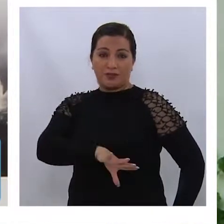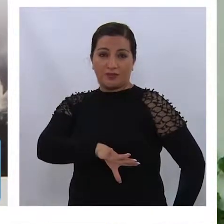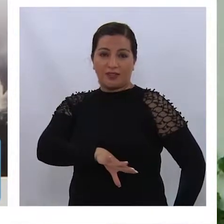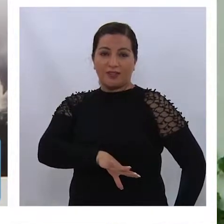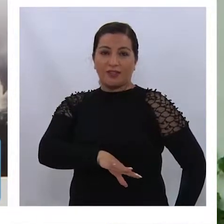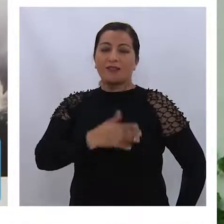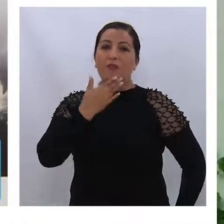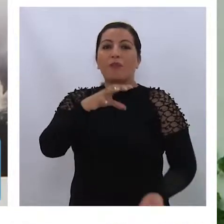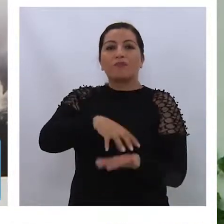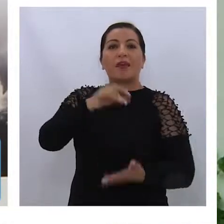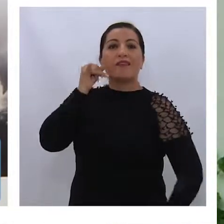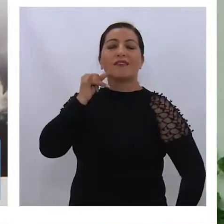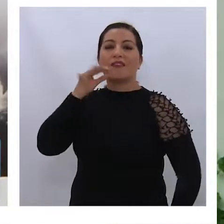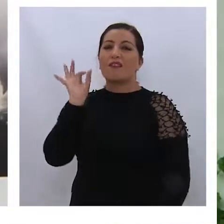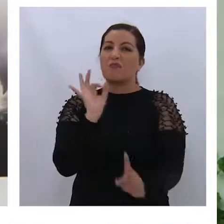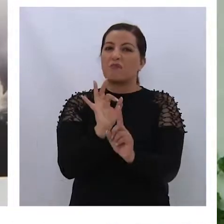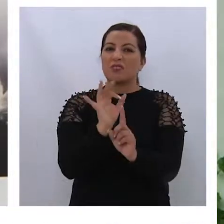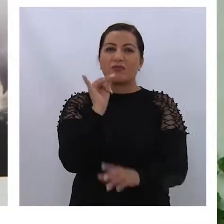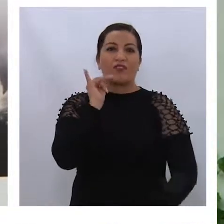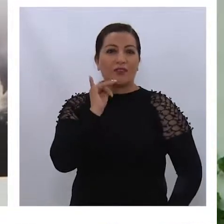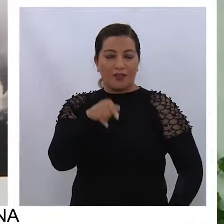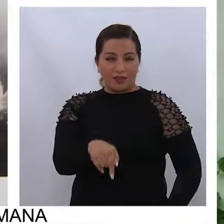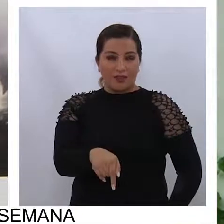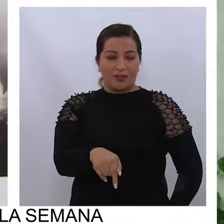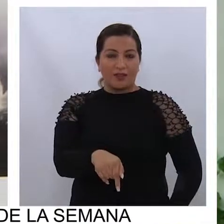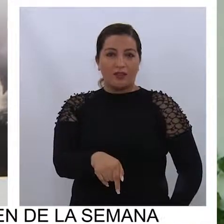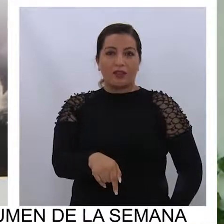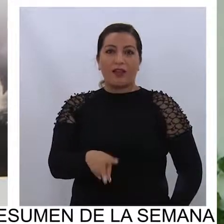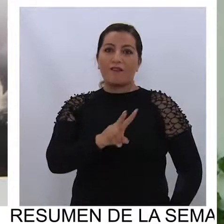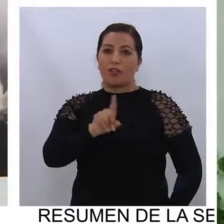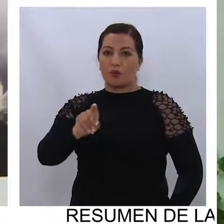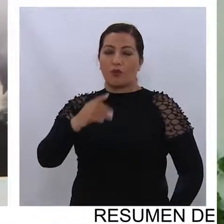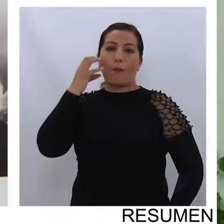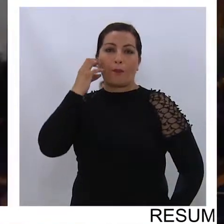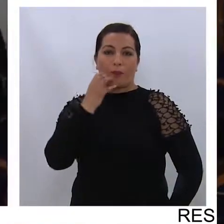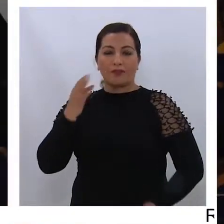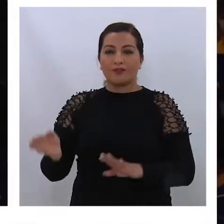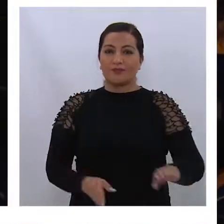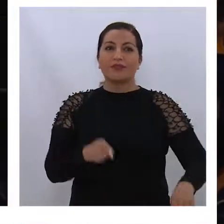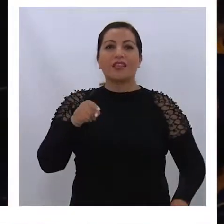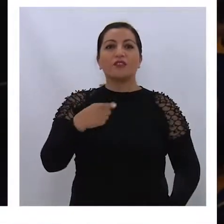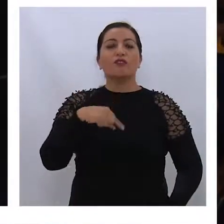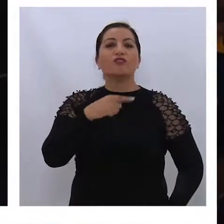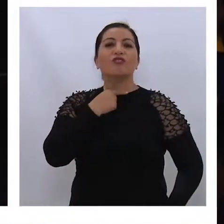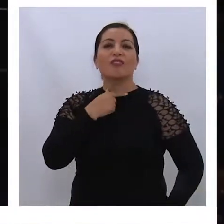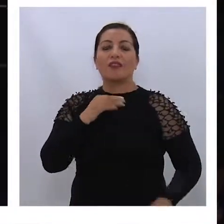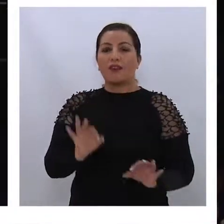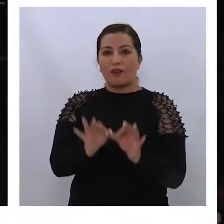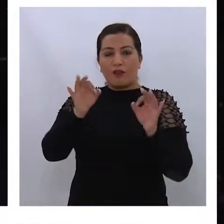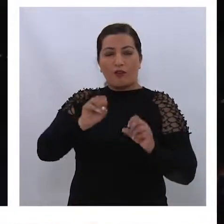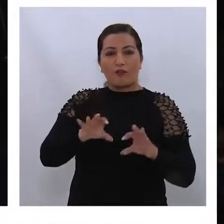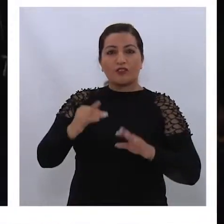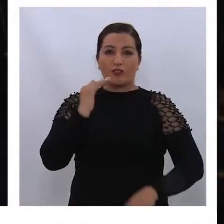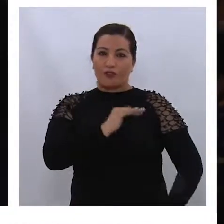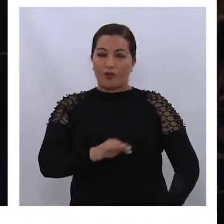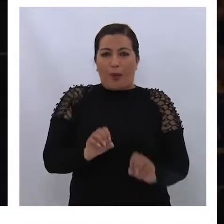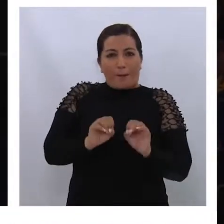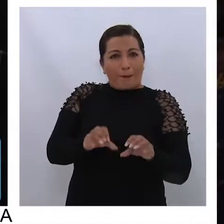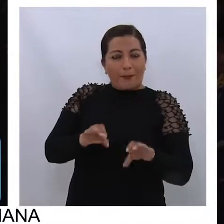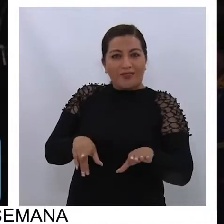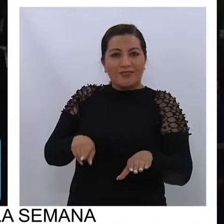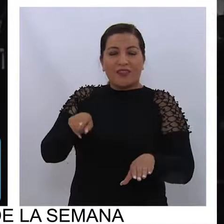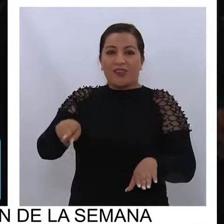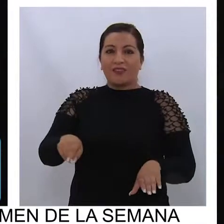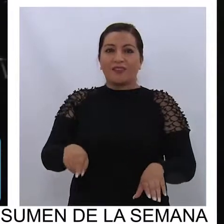y para la región y específicamente para Iquique como lo del 21 de mayo. Esto es lo que se busca en educación, que los niños aprendan